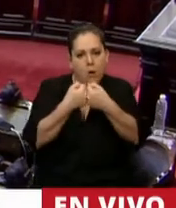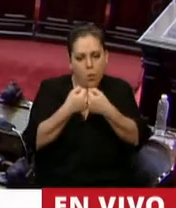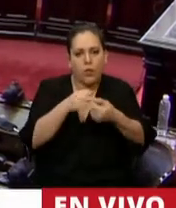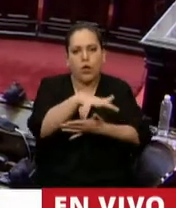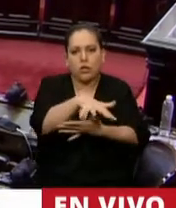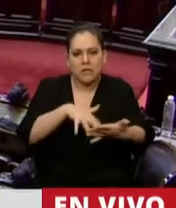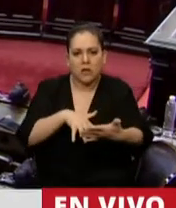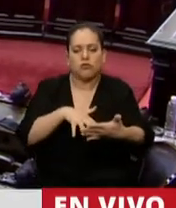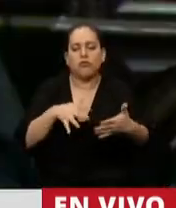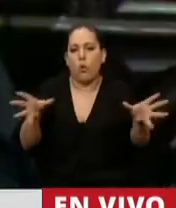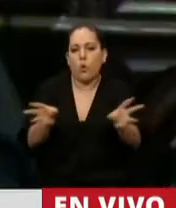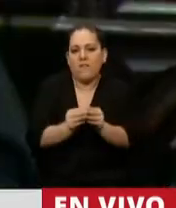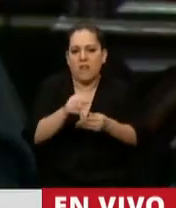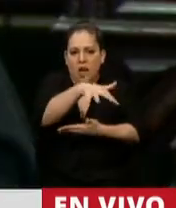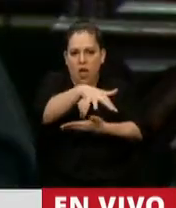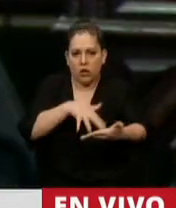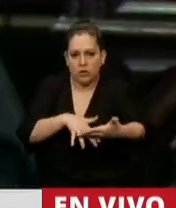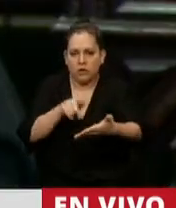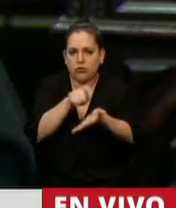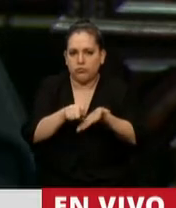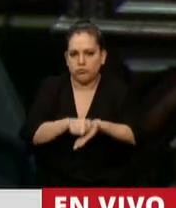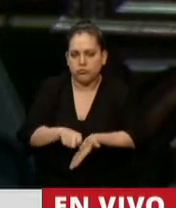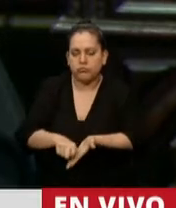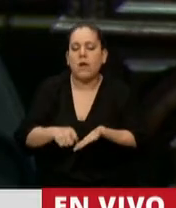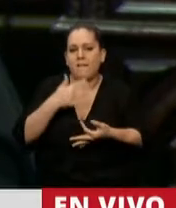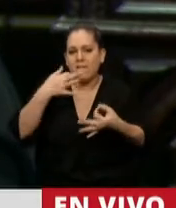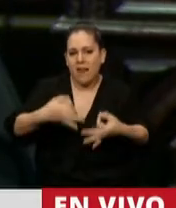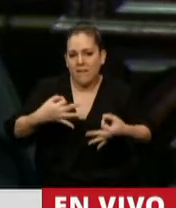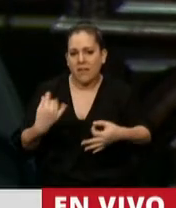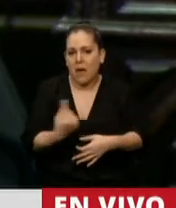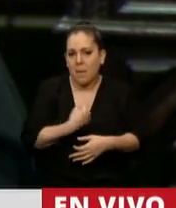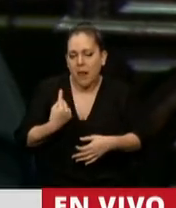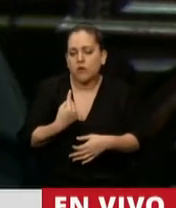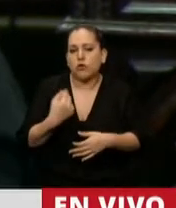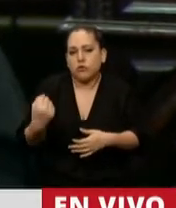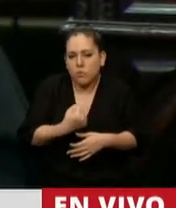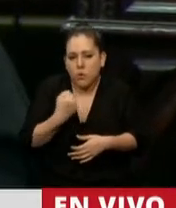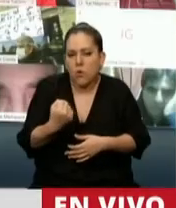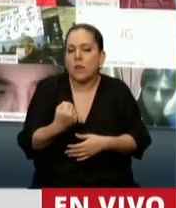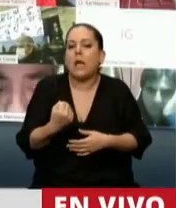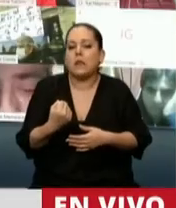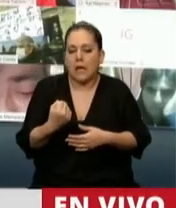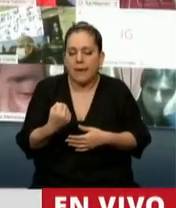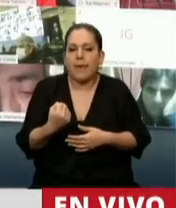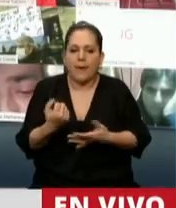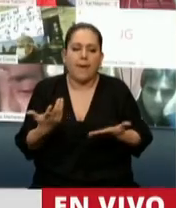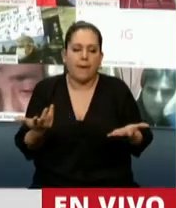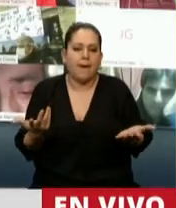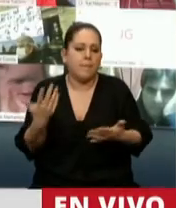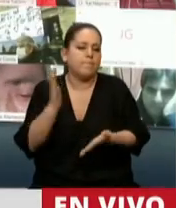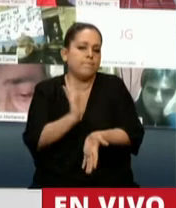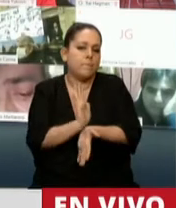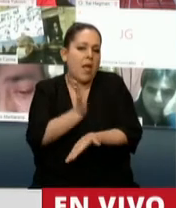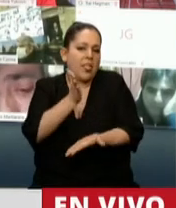texto unificado. La verdad, lo que para nosotros también es muy importante es justamente el